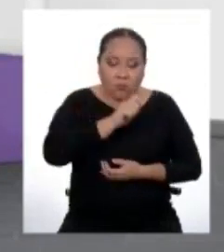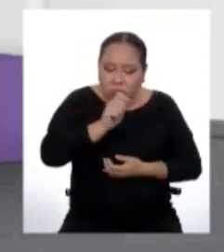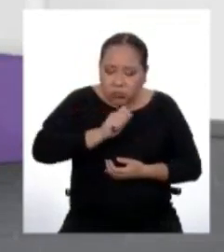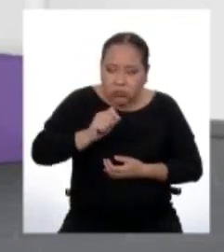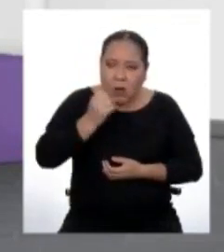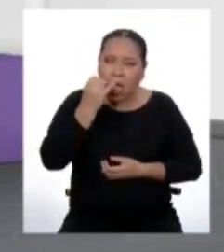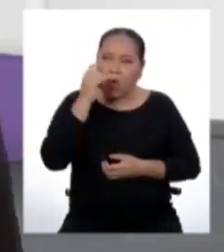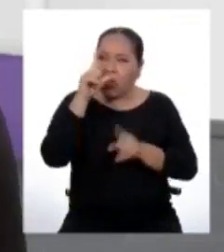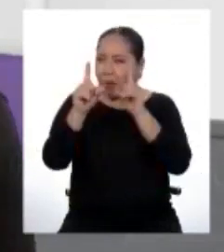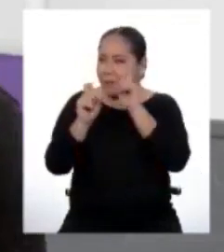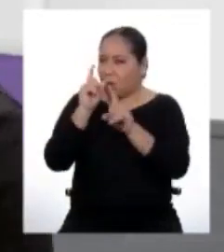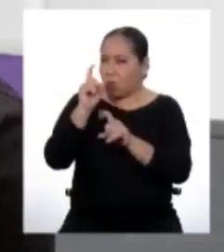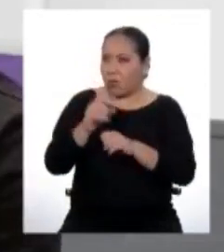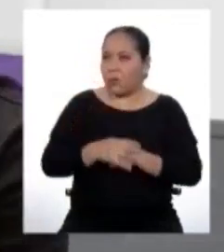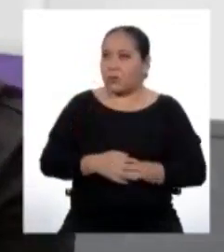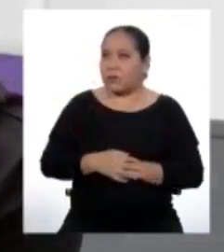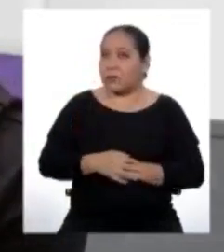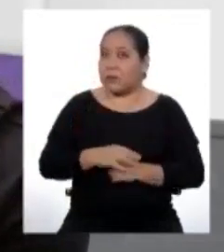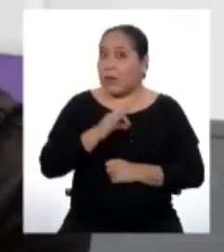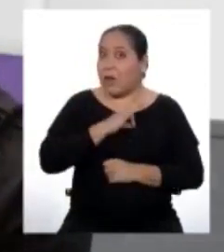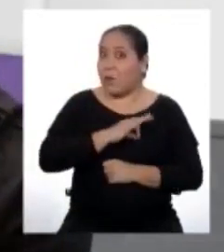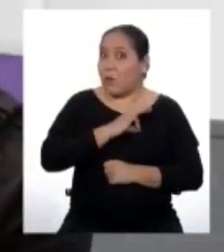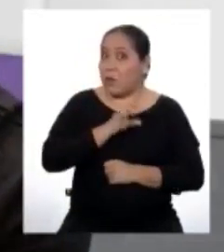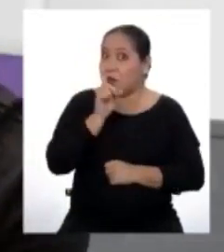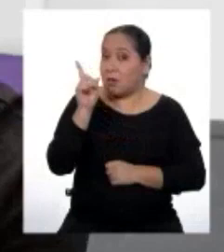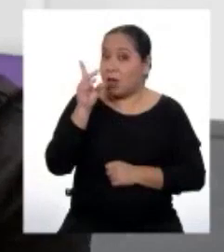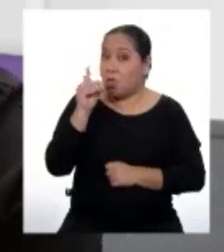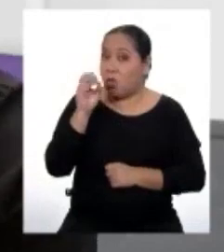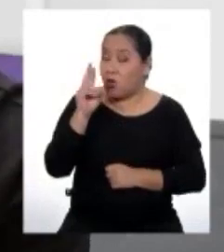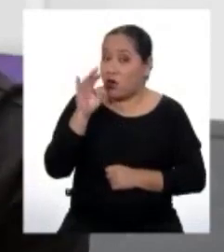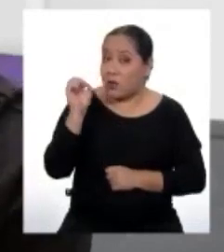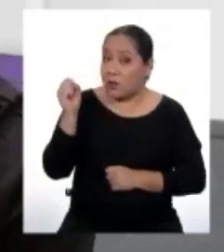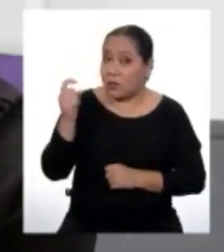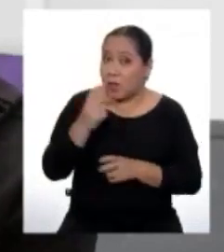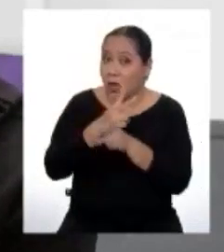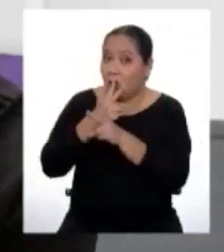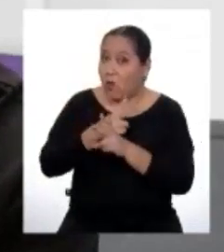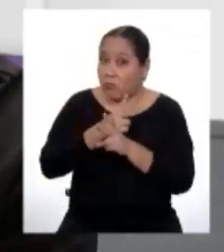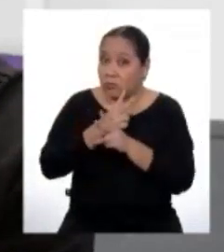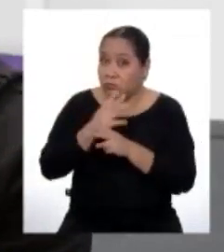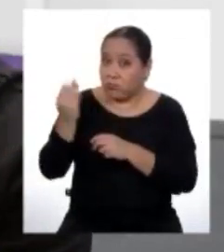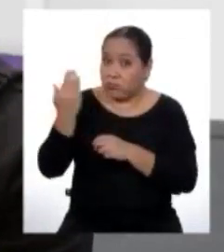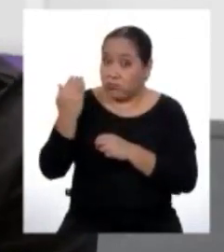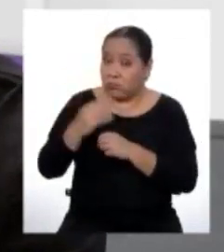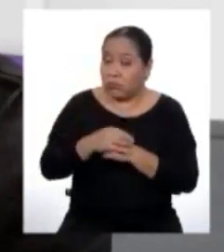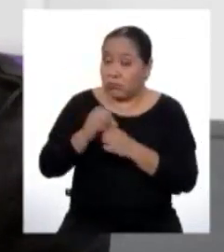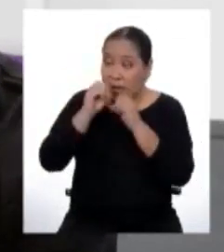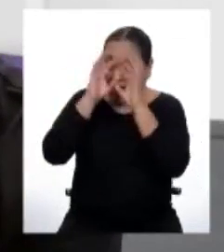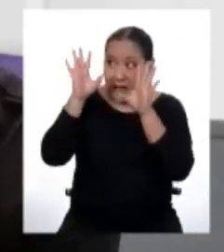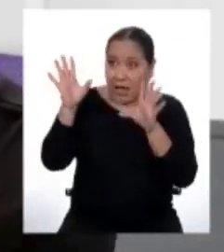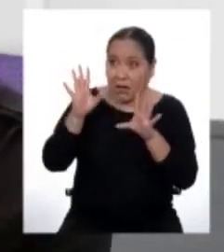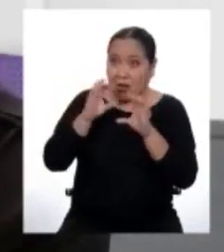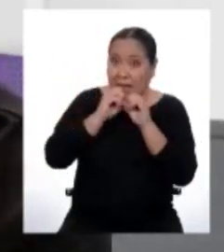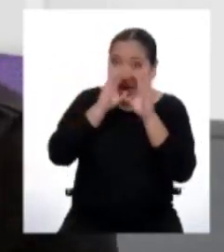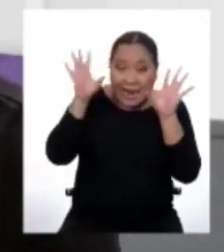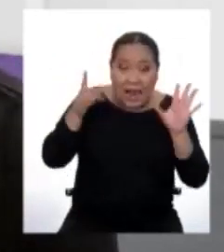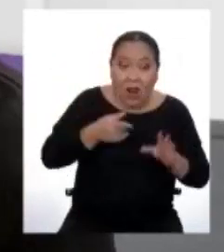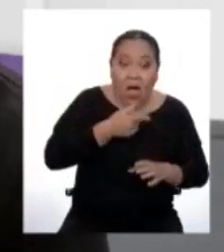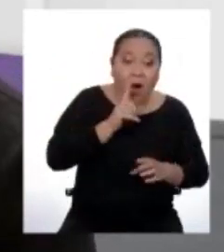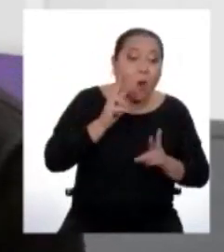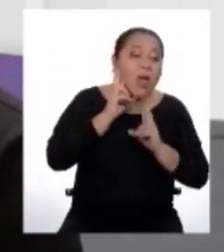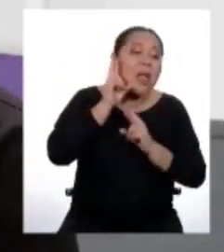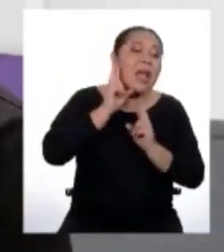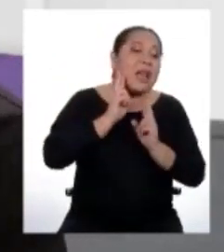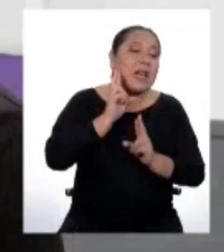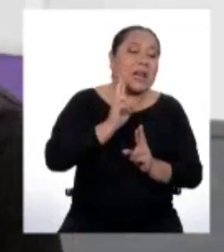que quisiera hacerte. Hay que aprovechar que Doris está con nosotros para entender mejor el tema y nos quede más claro. Más claro que el agua del río